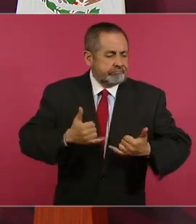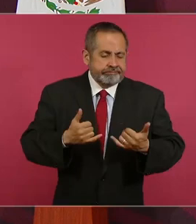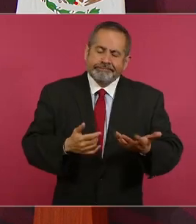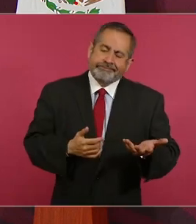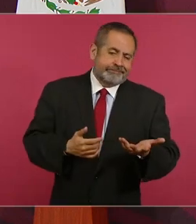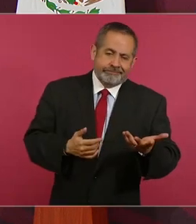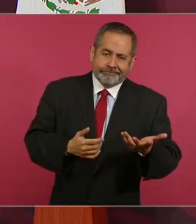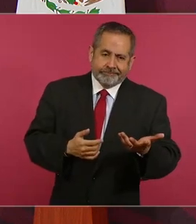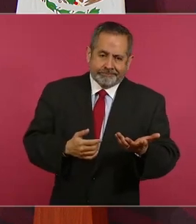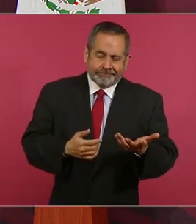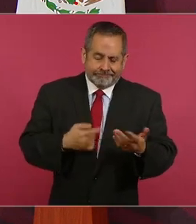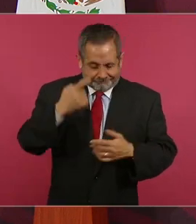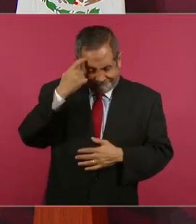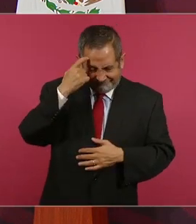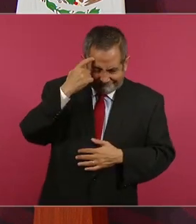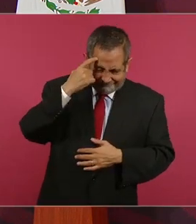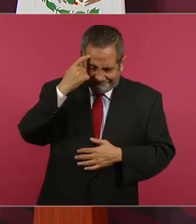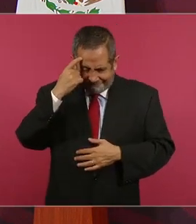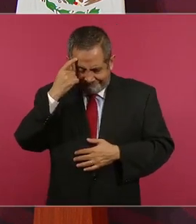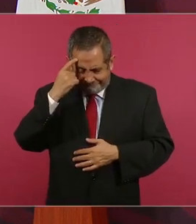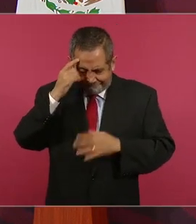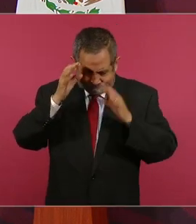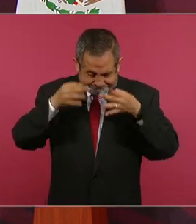rectificar es importantísimo.